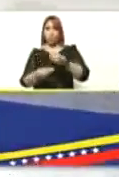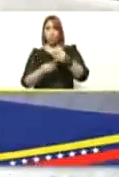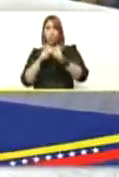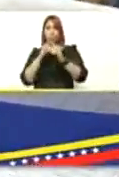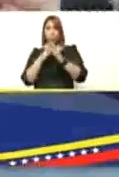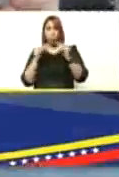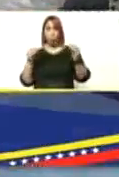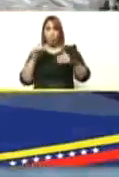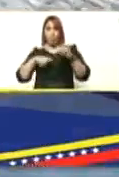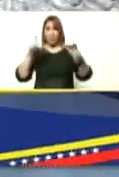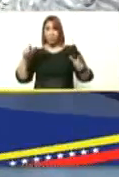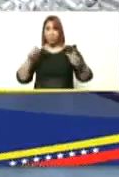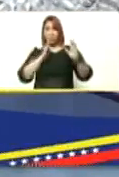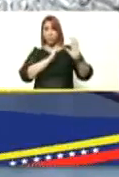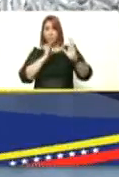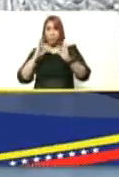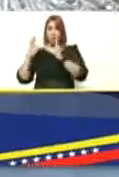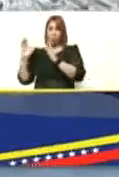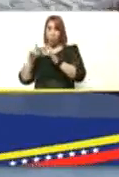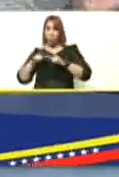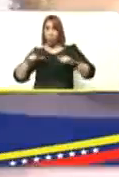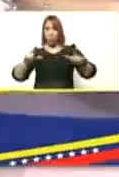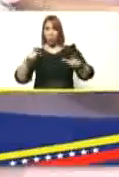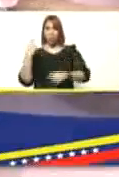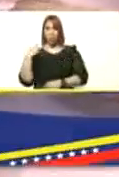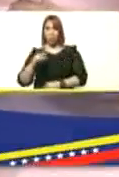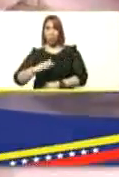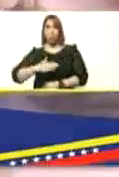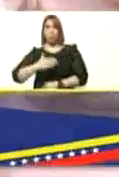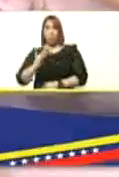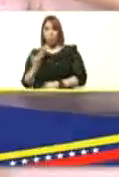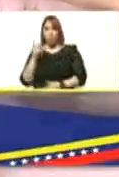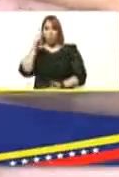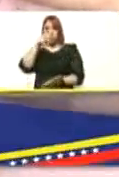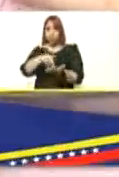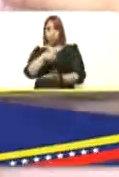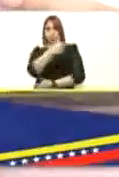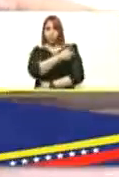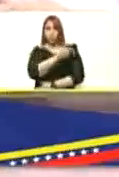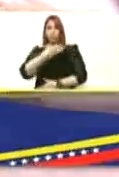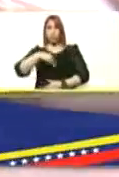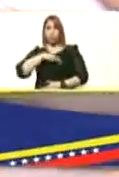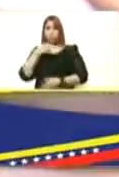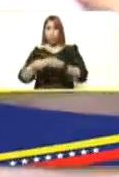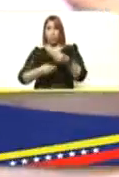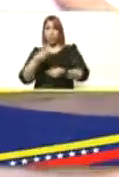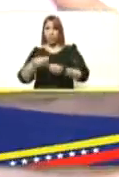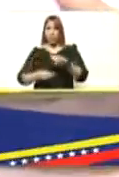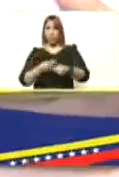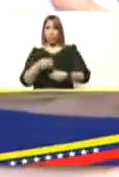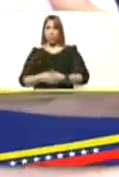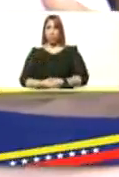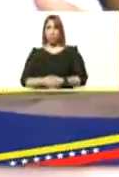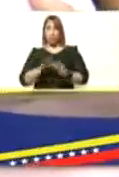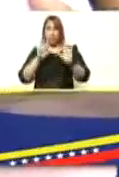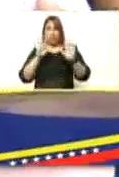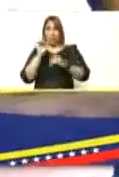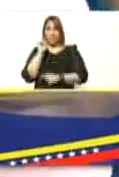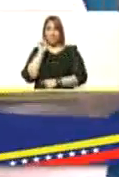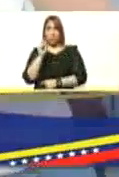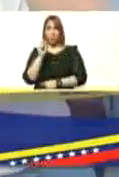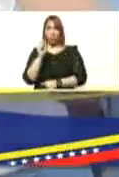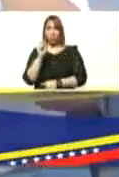todo el mundo en orden en los lugares que tenemos se pueda ir a vacunar y aquí nosotros hemos establecido 10 puntos